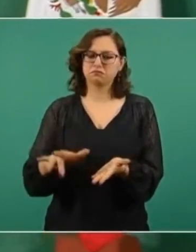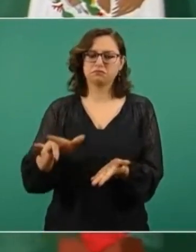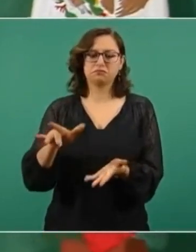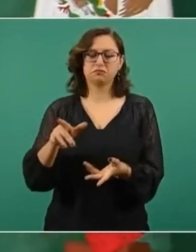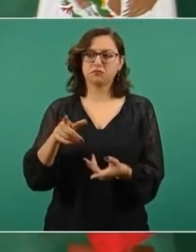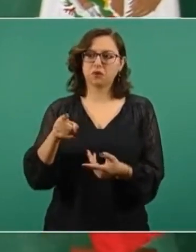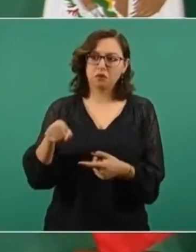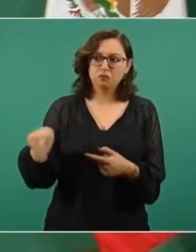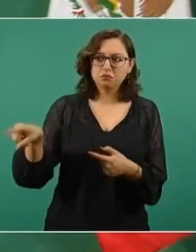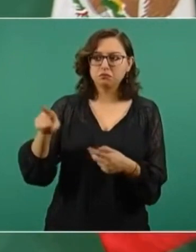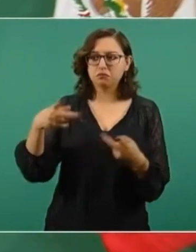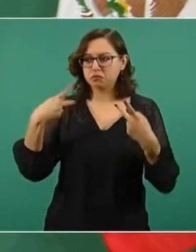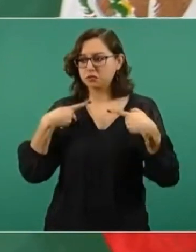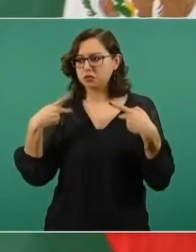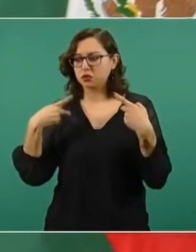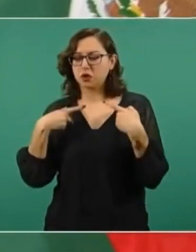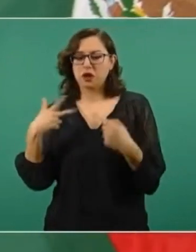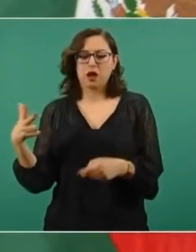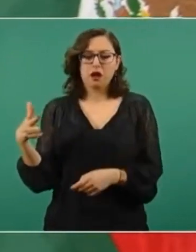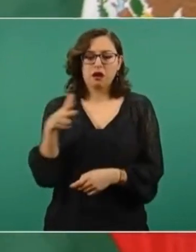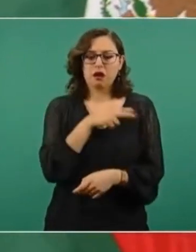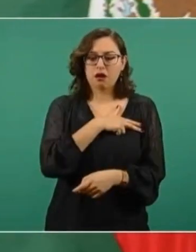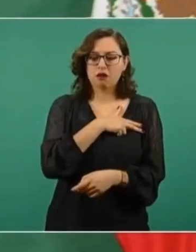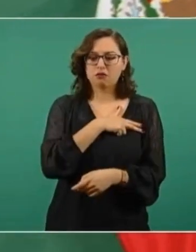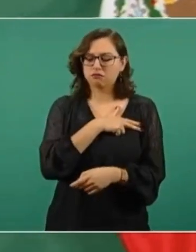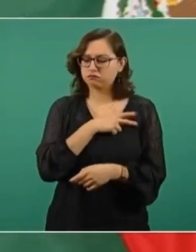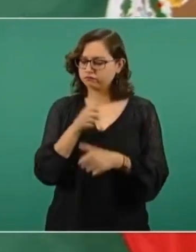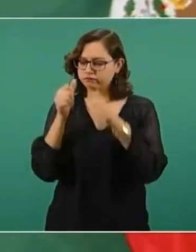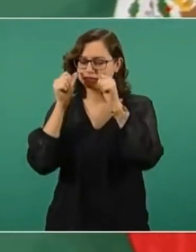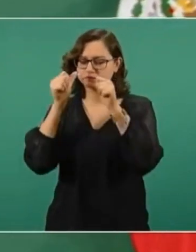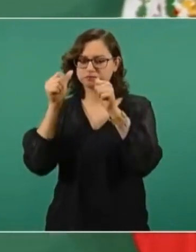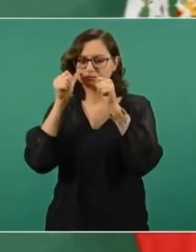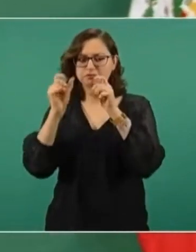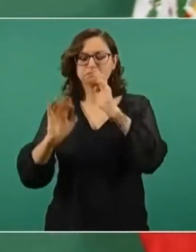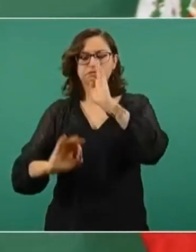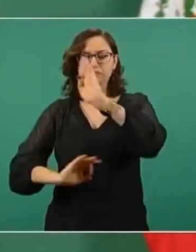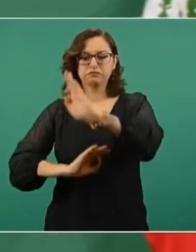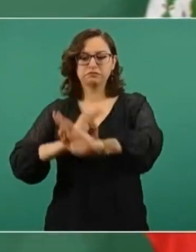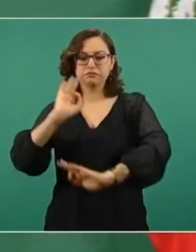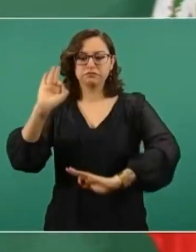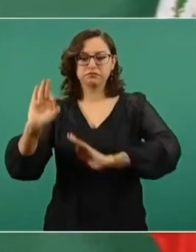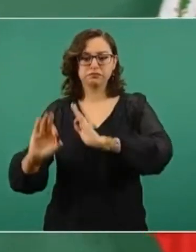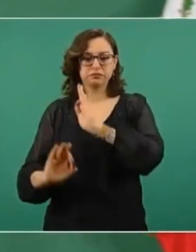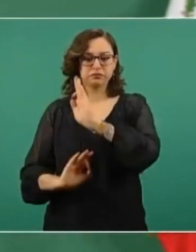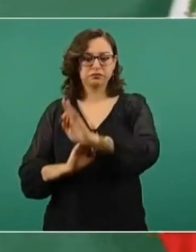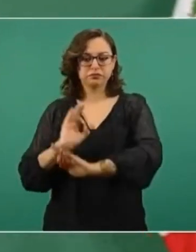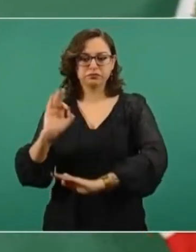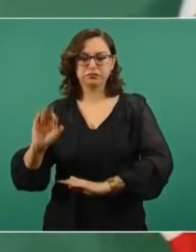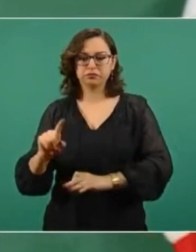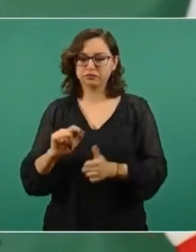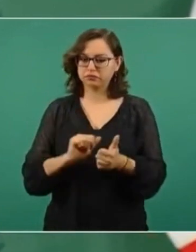que vamos a seguir atendiéndolos para